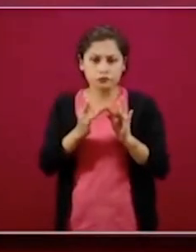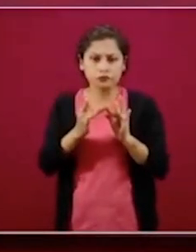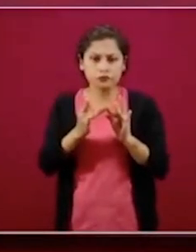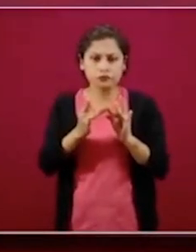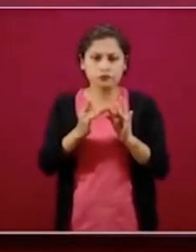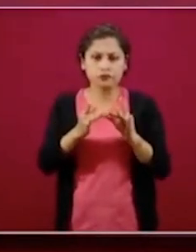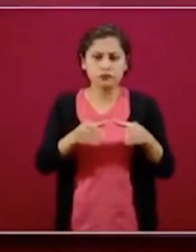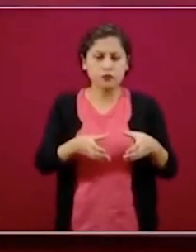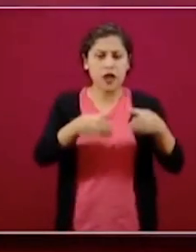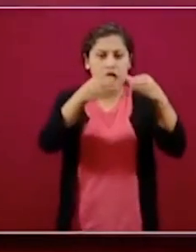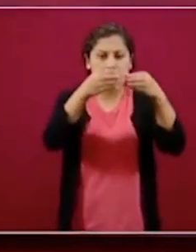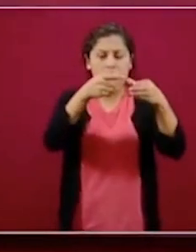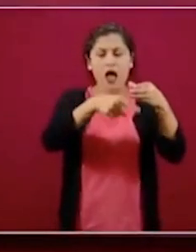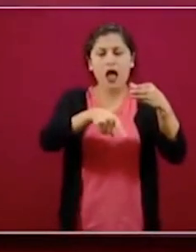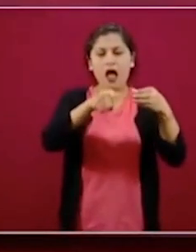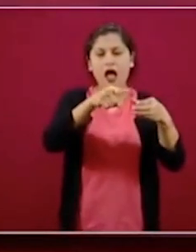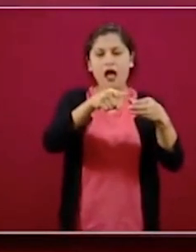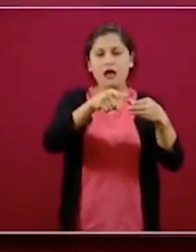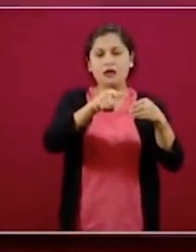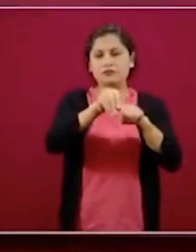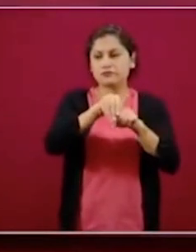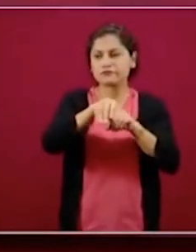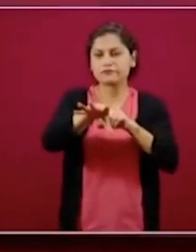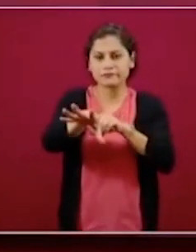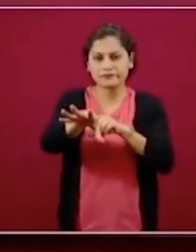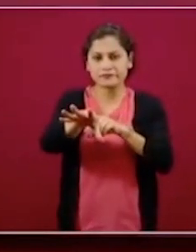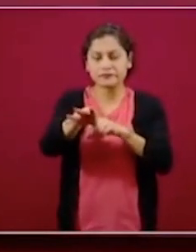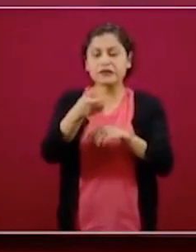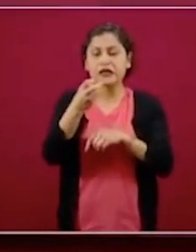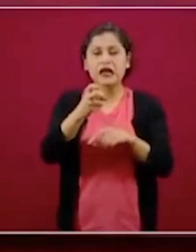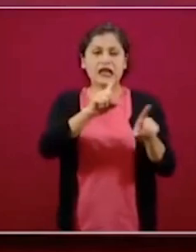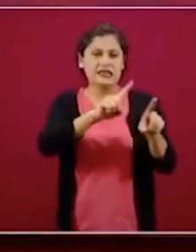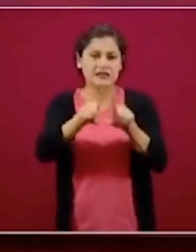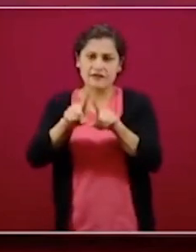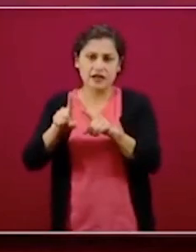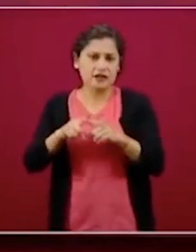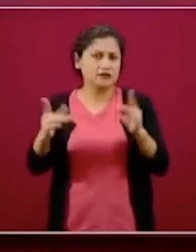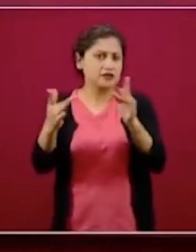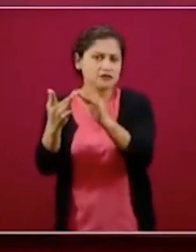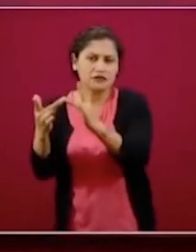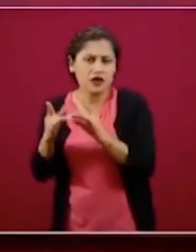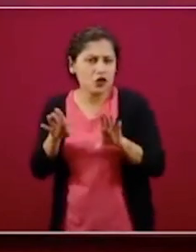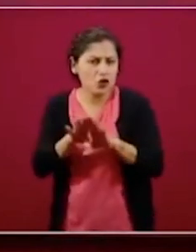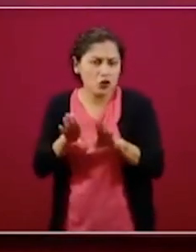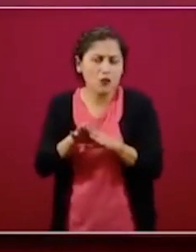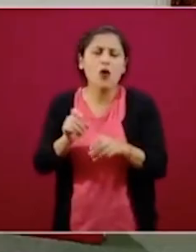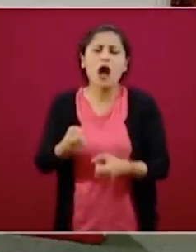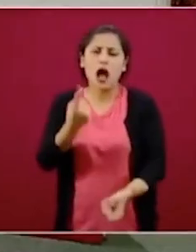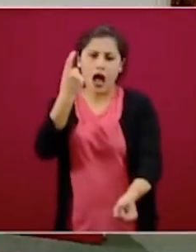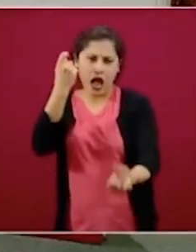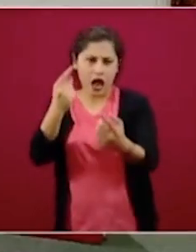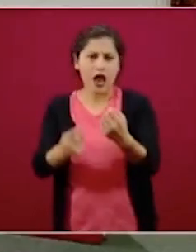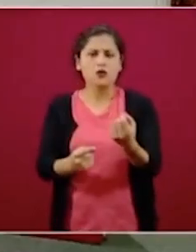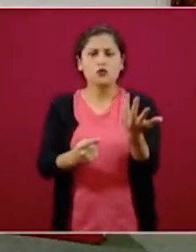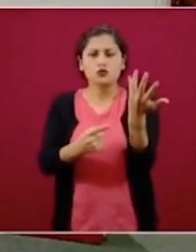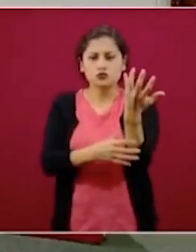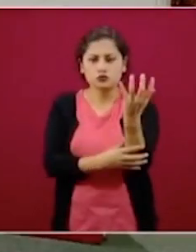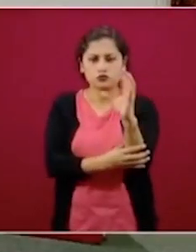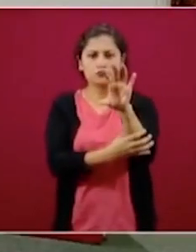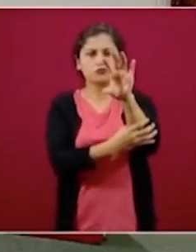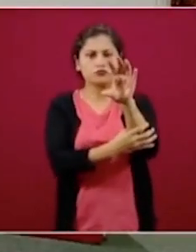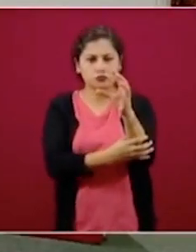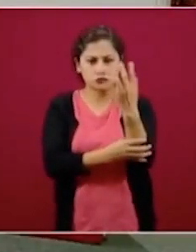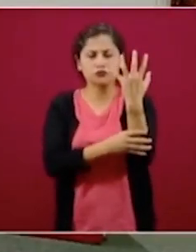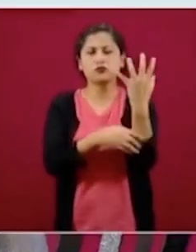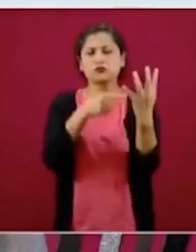hay varios métodos que pueden utilizarse para transmitir, uno de ellos utilizar antenas y un sistema de radio,